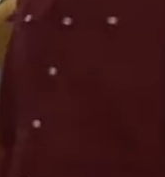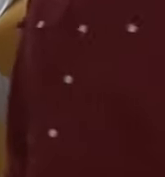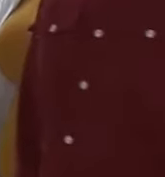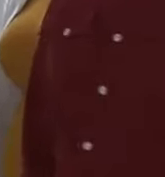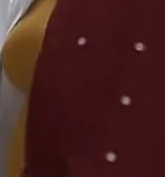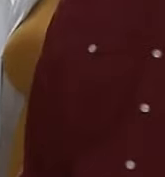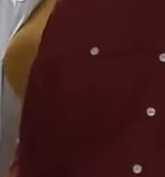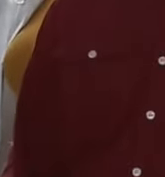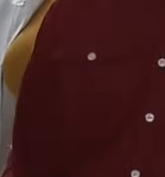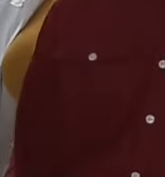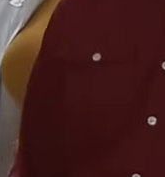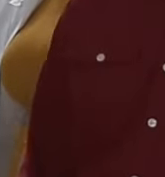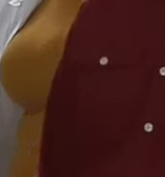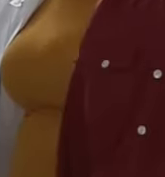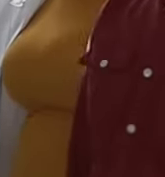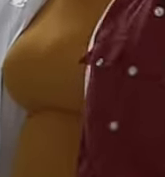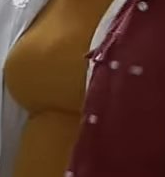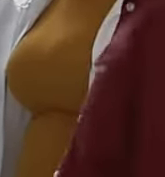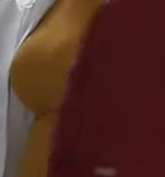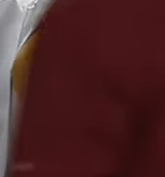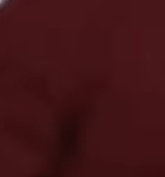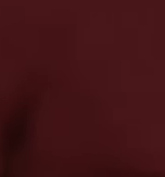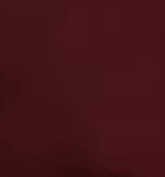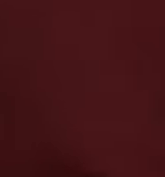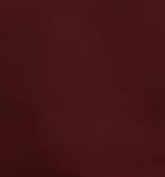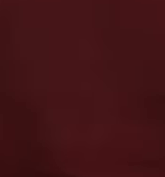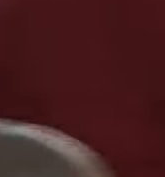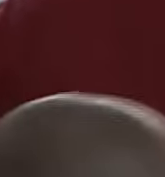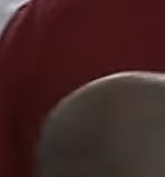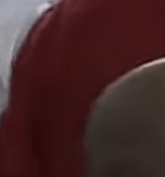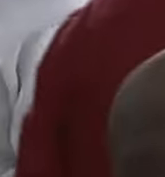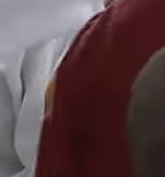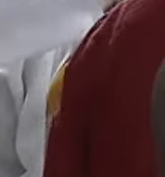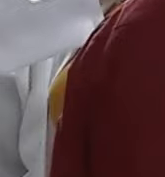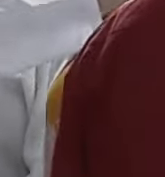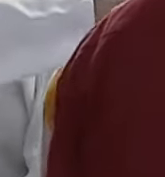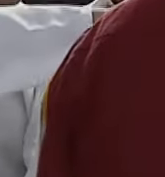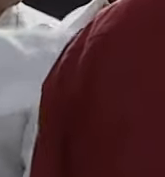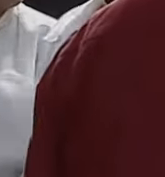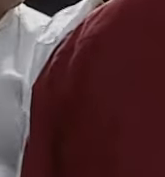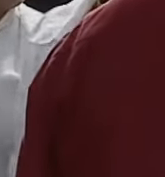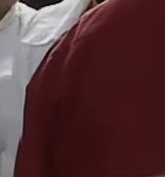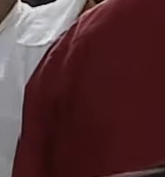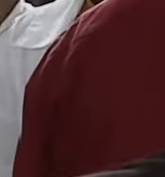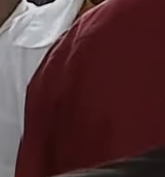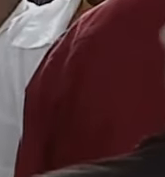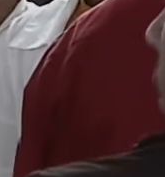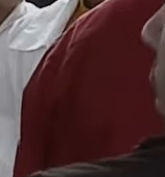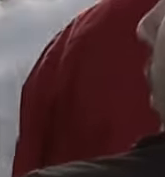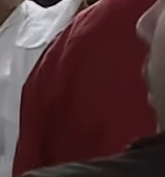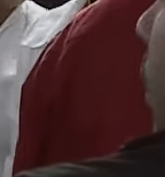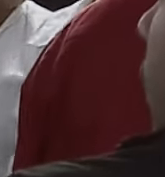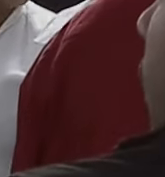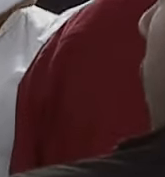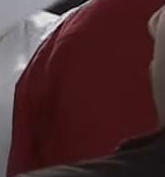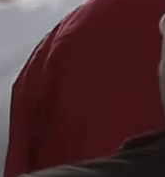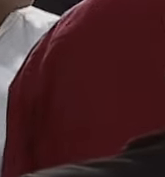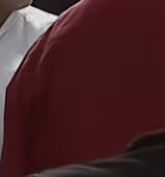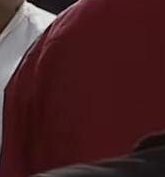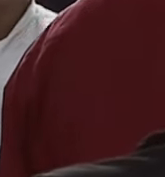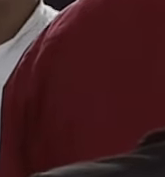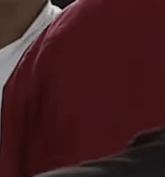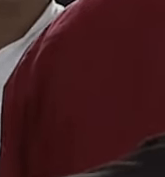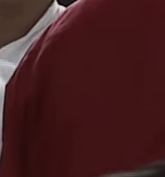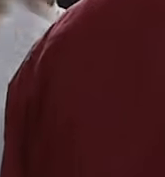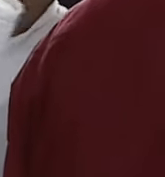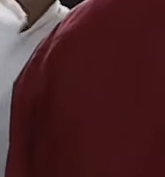del sector El Cementerio en la ciudad de Caracas en tiempos de sanciones criminales y guerra económica las obras hechas con amor en